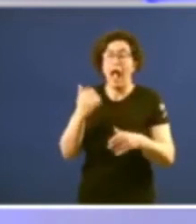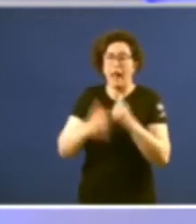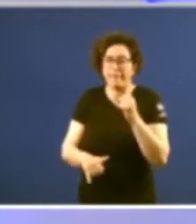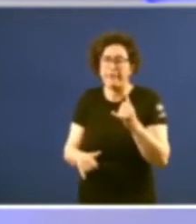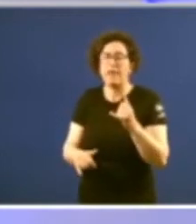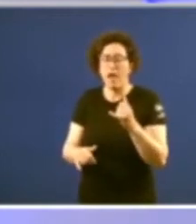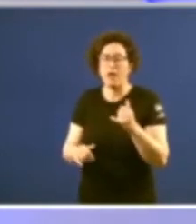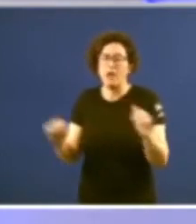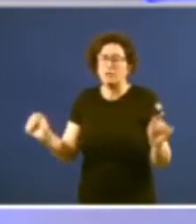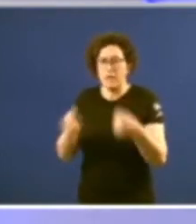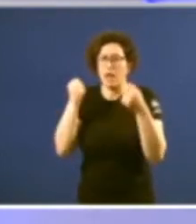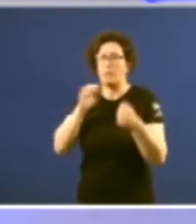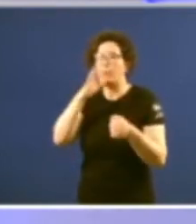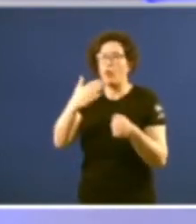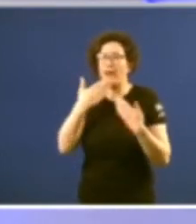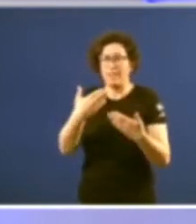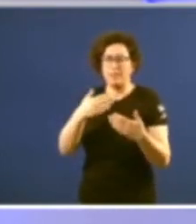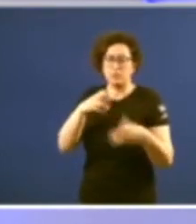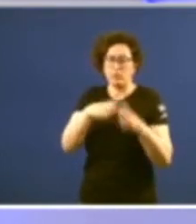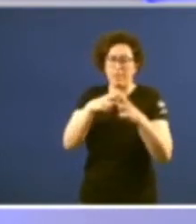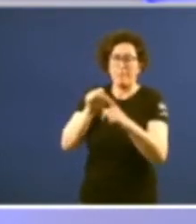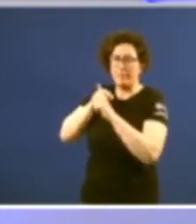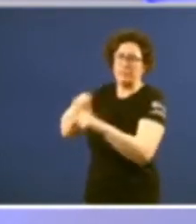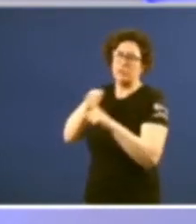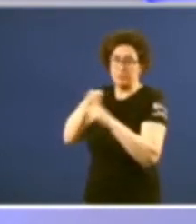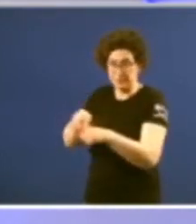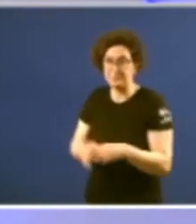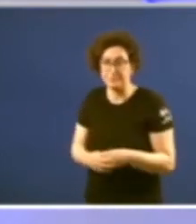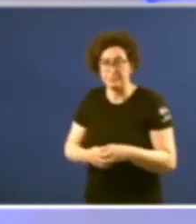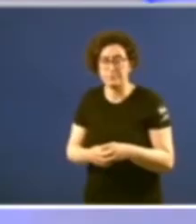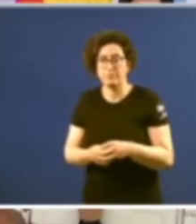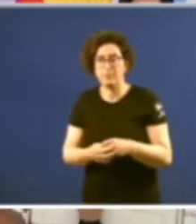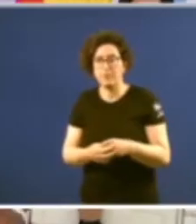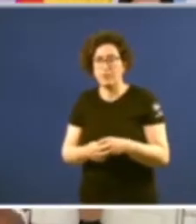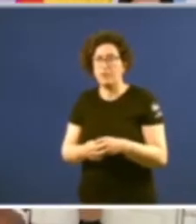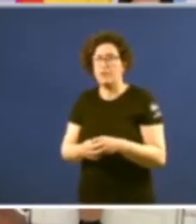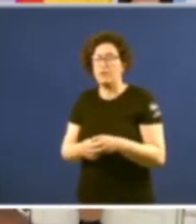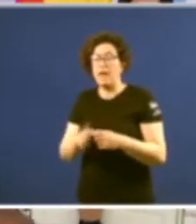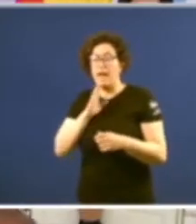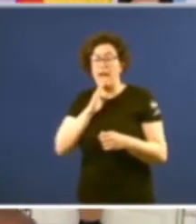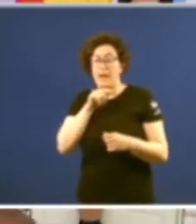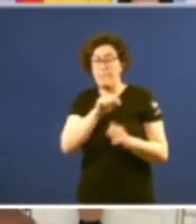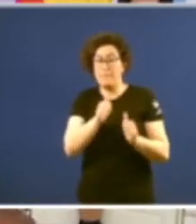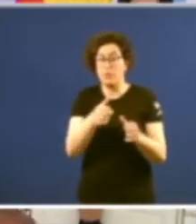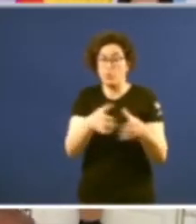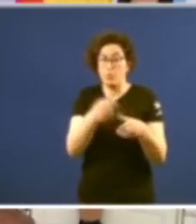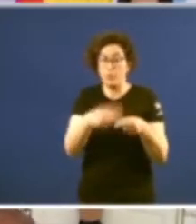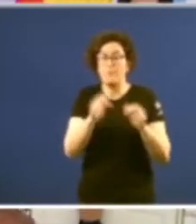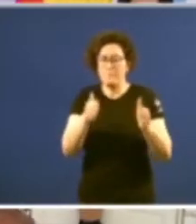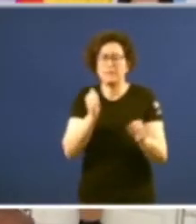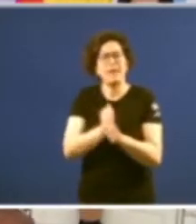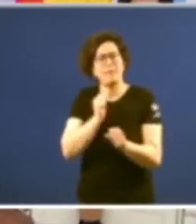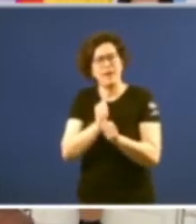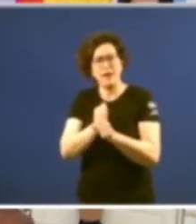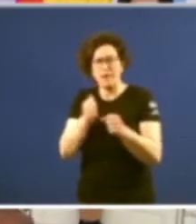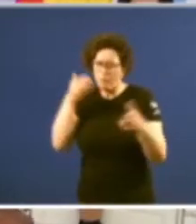pola presión das sociedades aí xa cando os partidos empezan a traballar a fondo ese